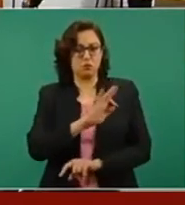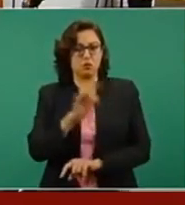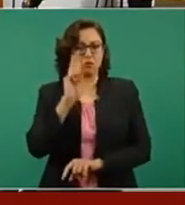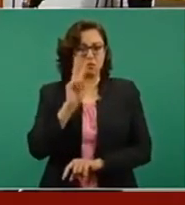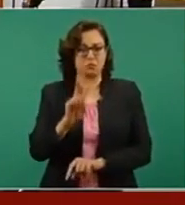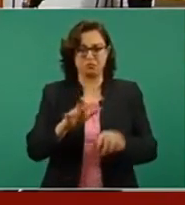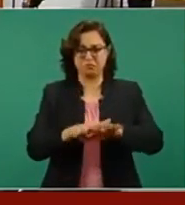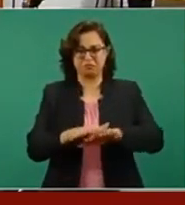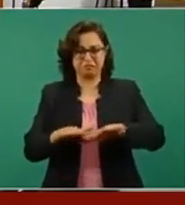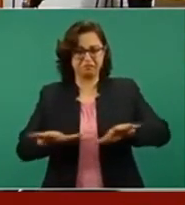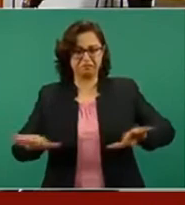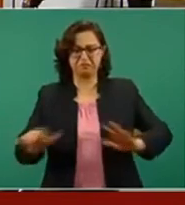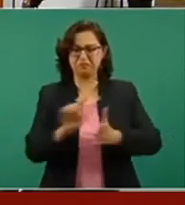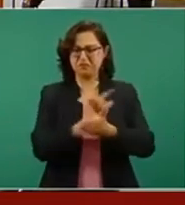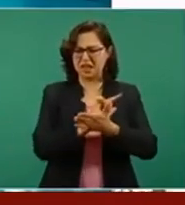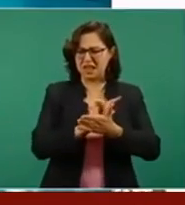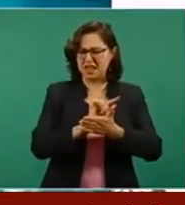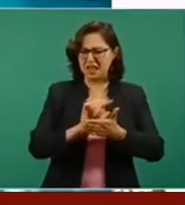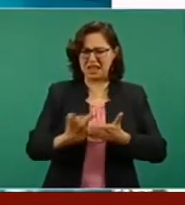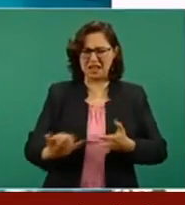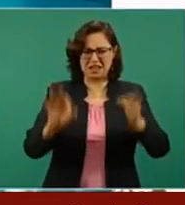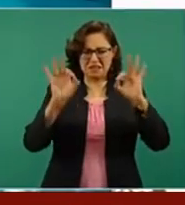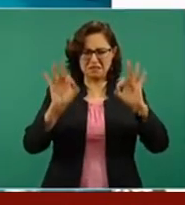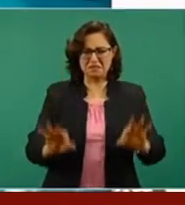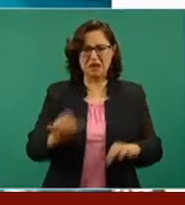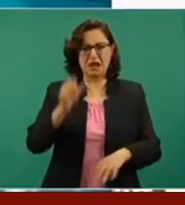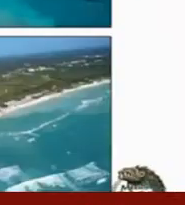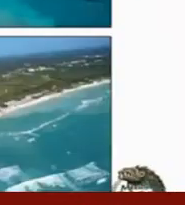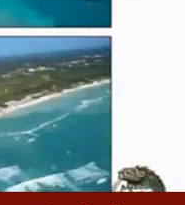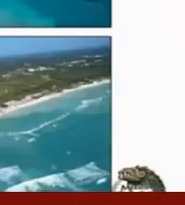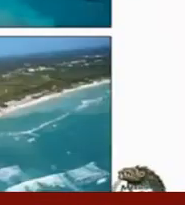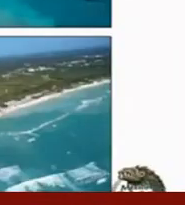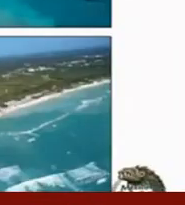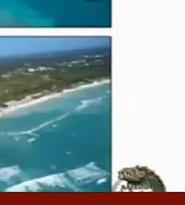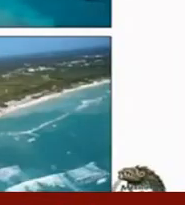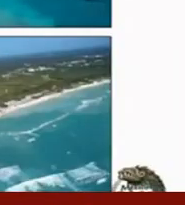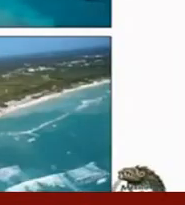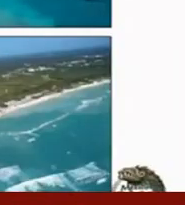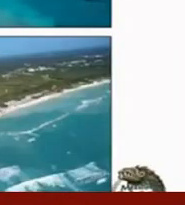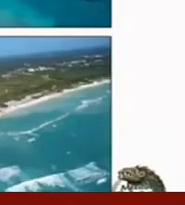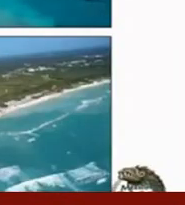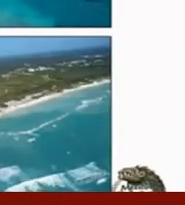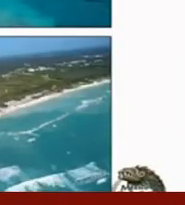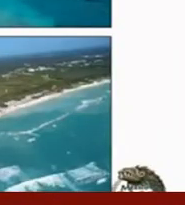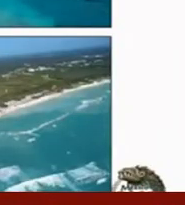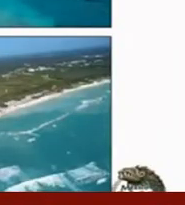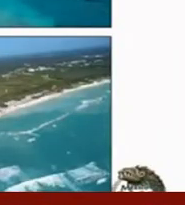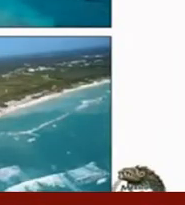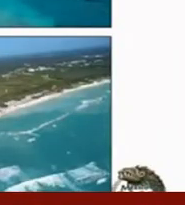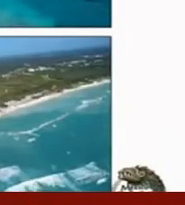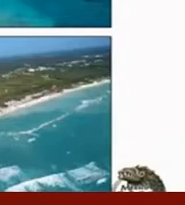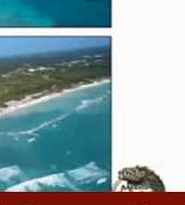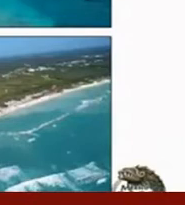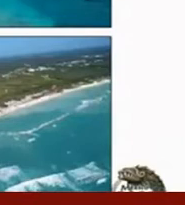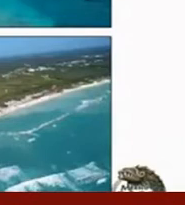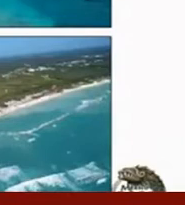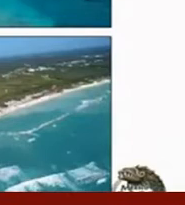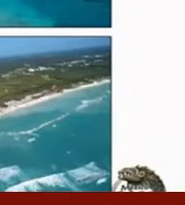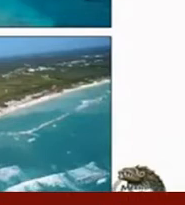perfectamente limpias. Fotografías del día de ayer, repito. ¿Qué acciones hemos estado realizando?